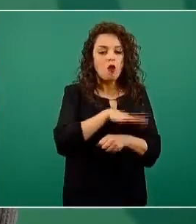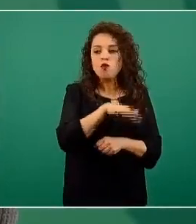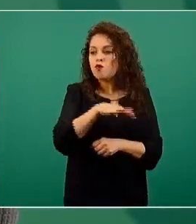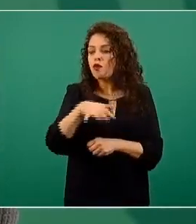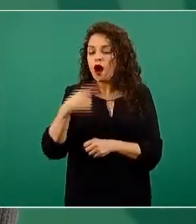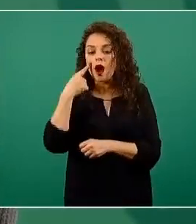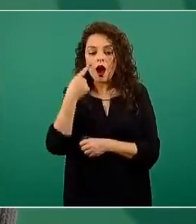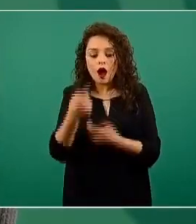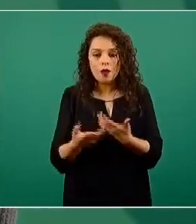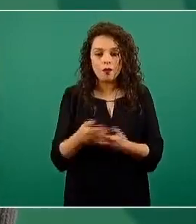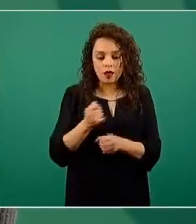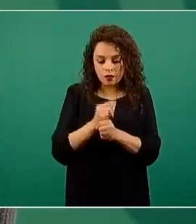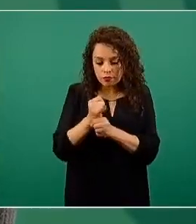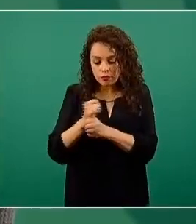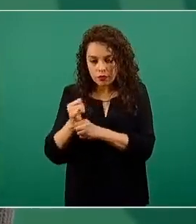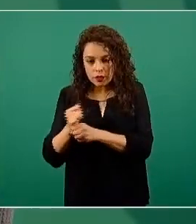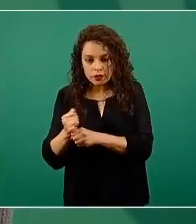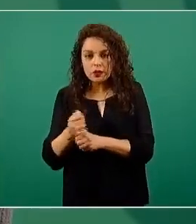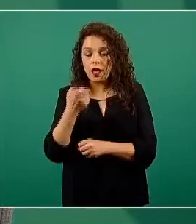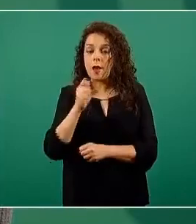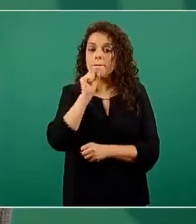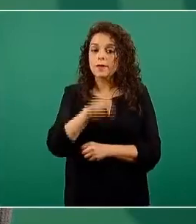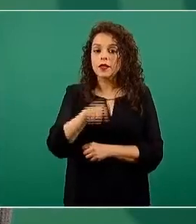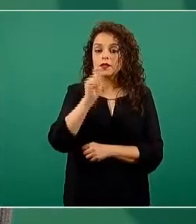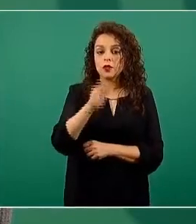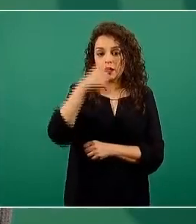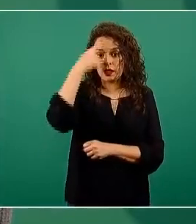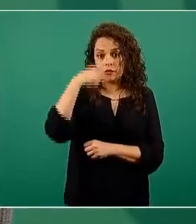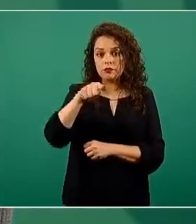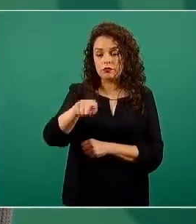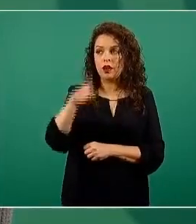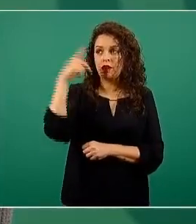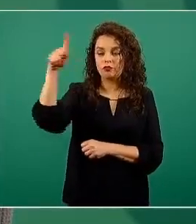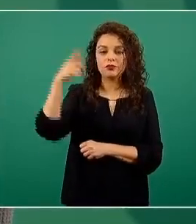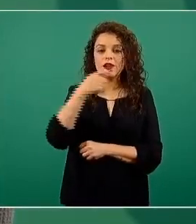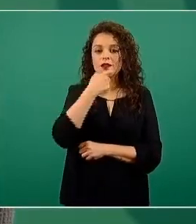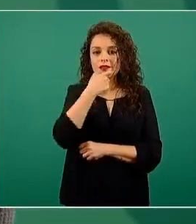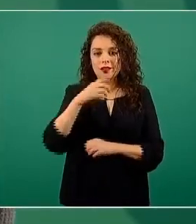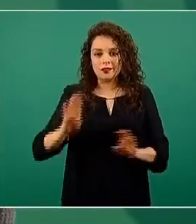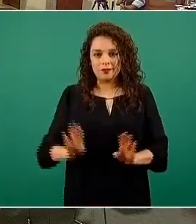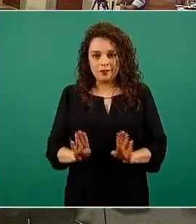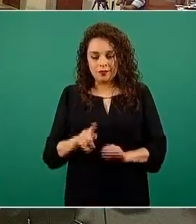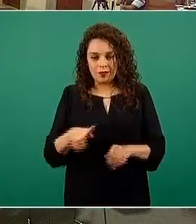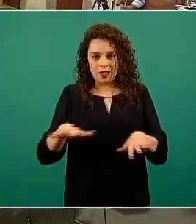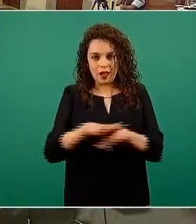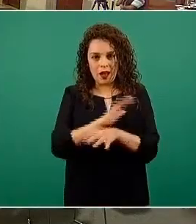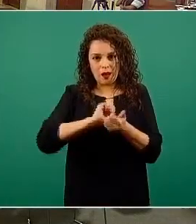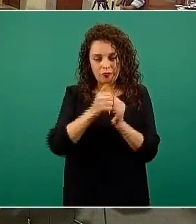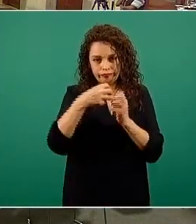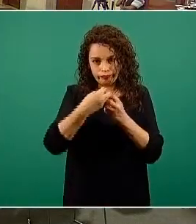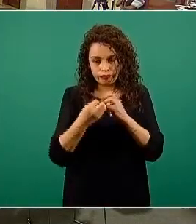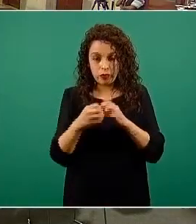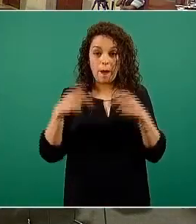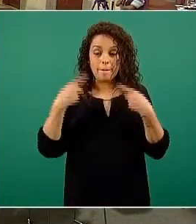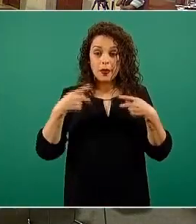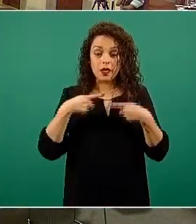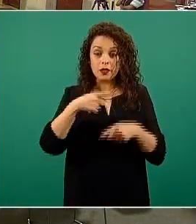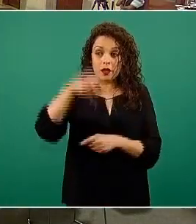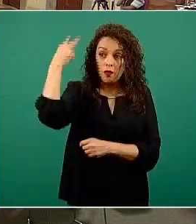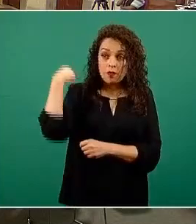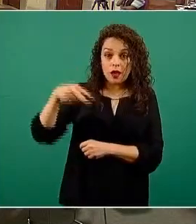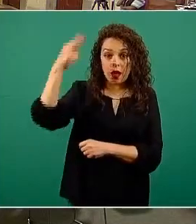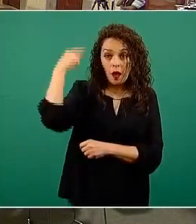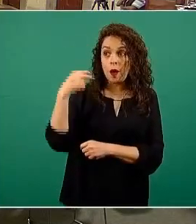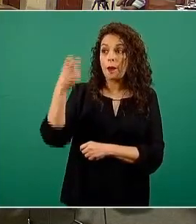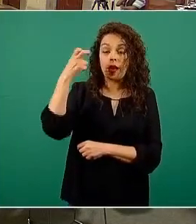aplica el mismo lineamiento emitido para la variante inglesa, esto quiere decir que personas con antecedentes de viaje a países en donde hay esta